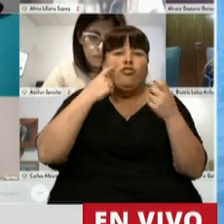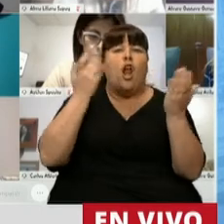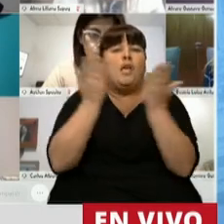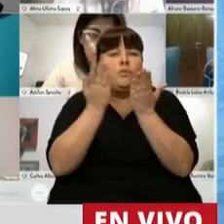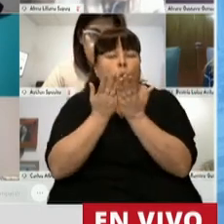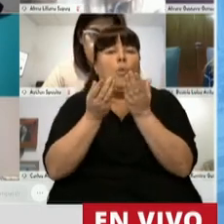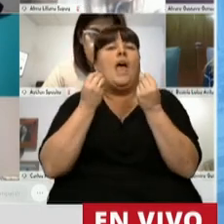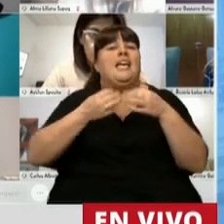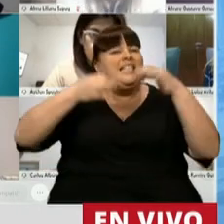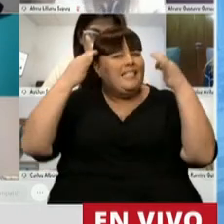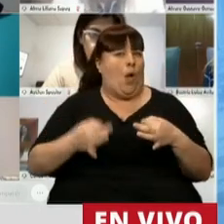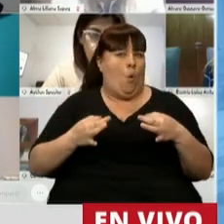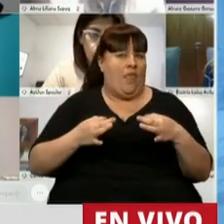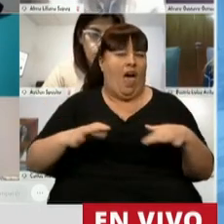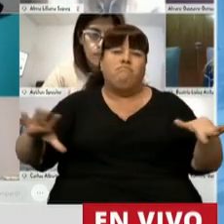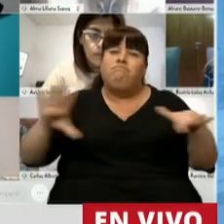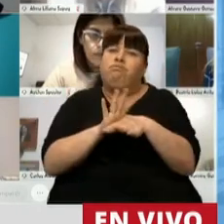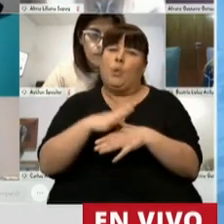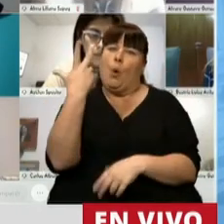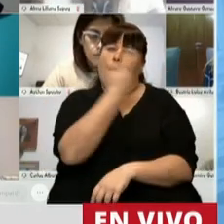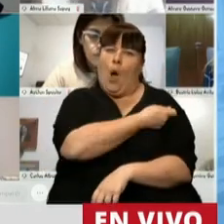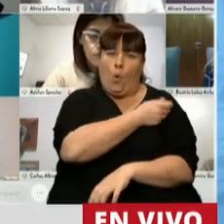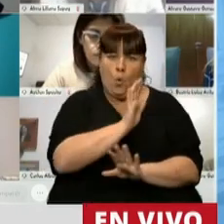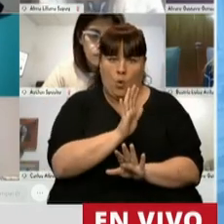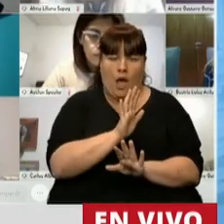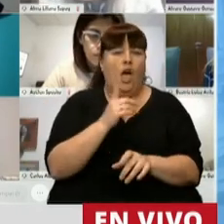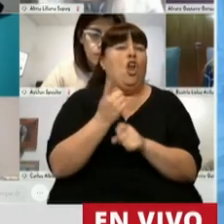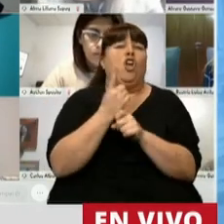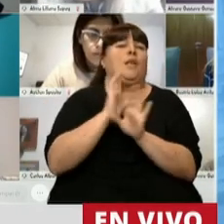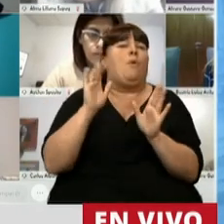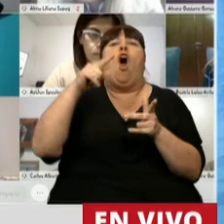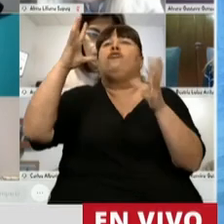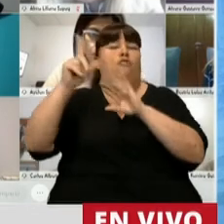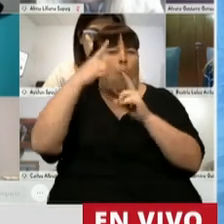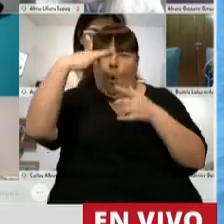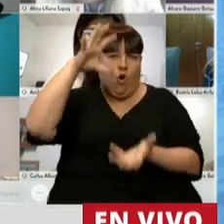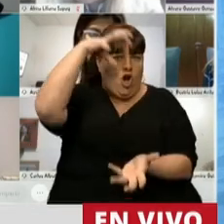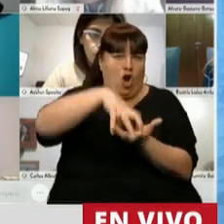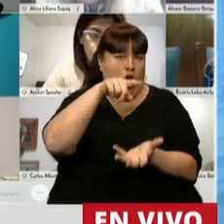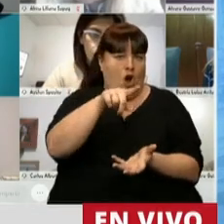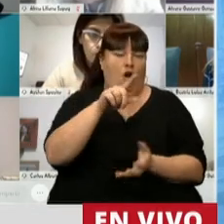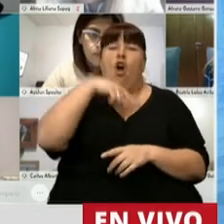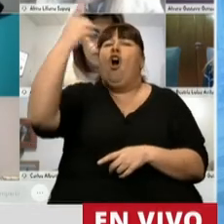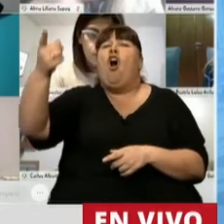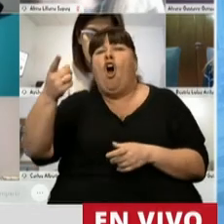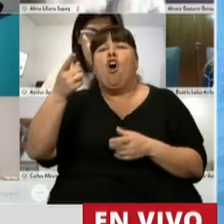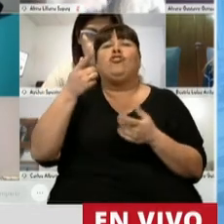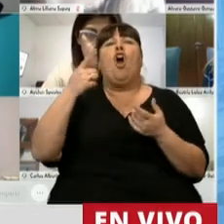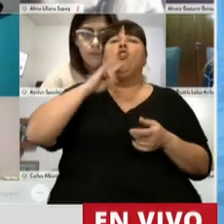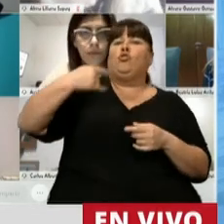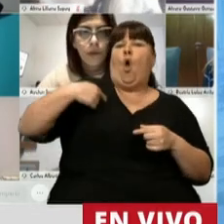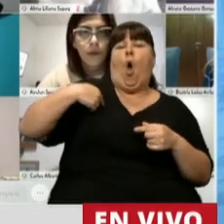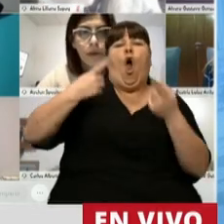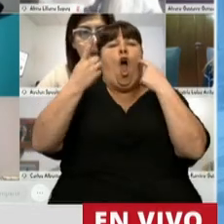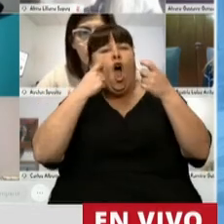evaluar la seguridad y la eficacia de las vacunas. No puede ser de otra manera. Ningún otro organismo puede asumir